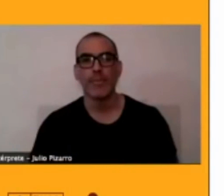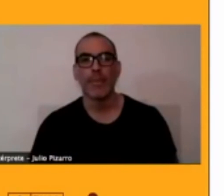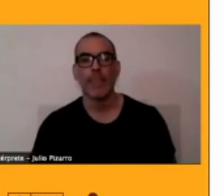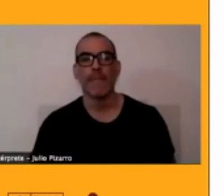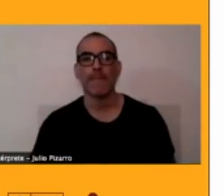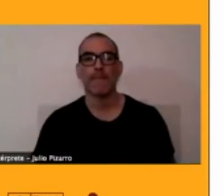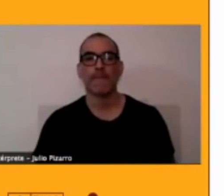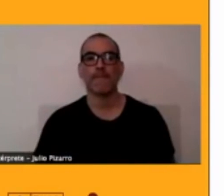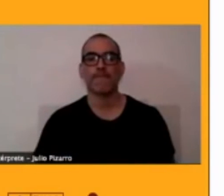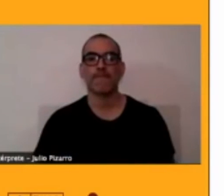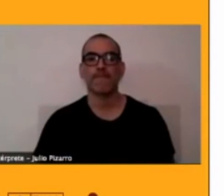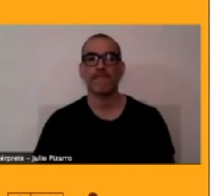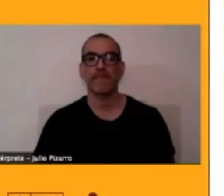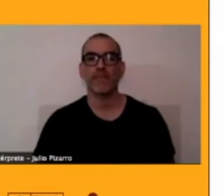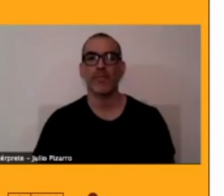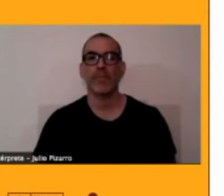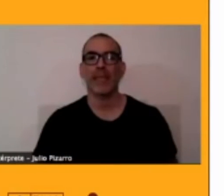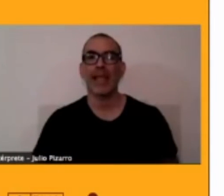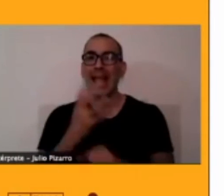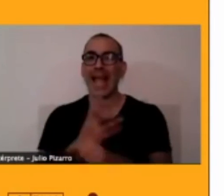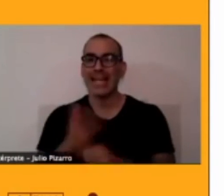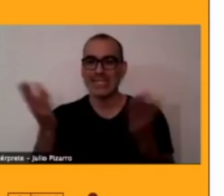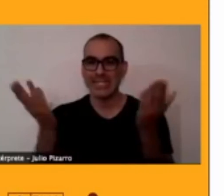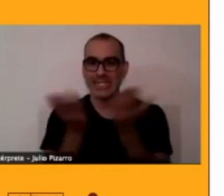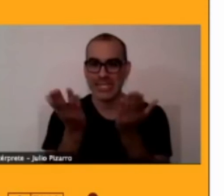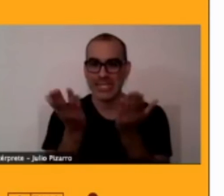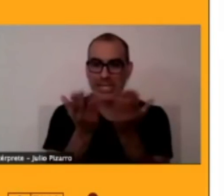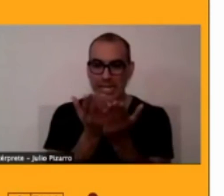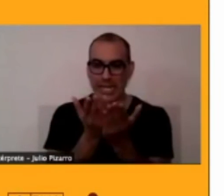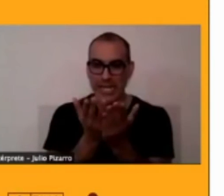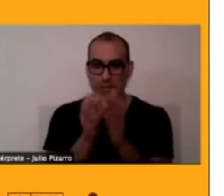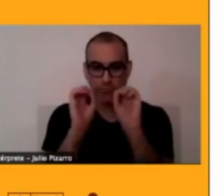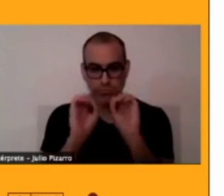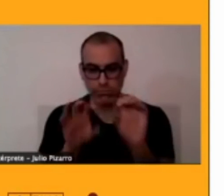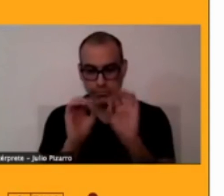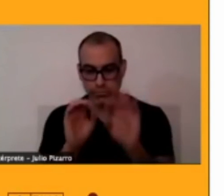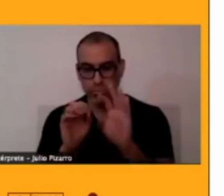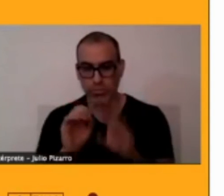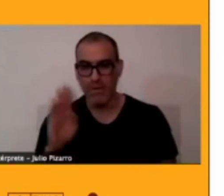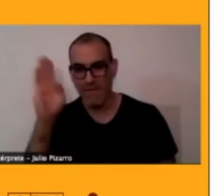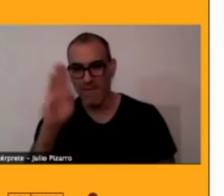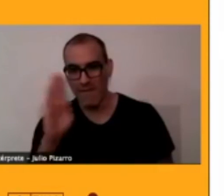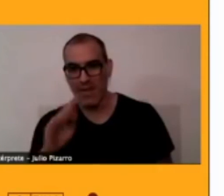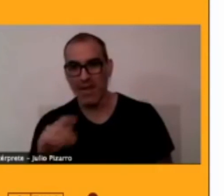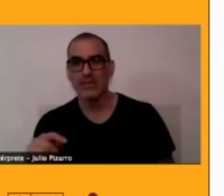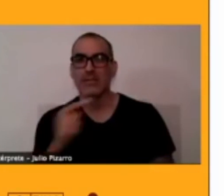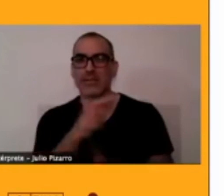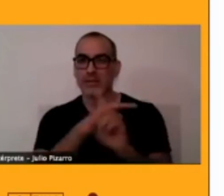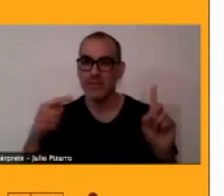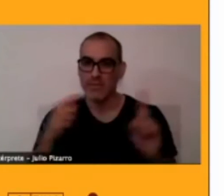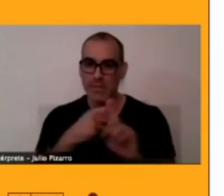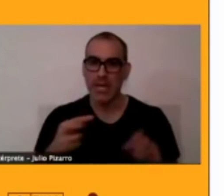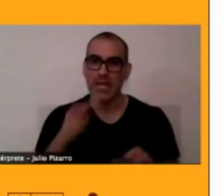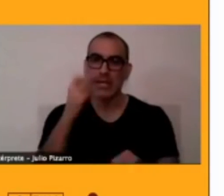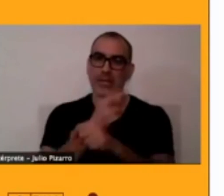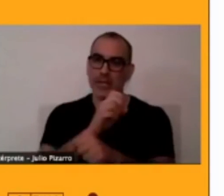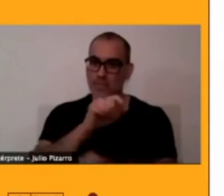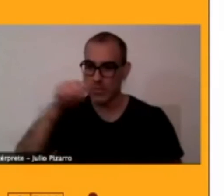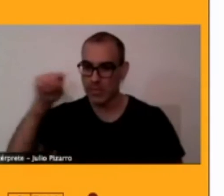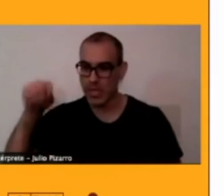hay clases en educación básica y media como ya les mencioné en San Pedro de Atacama hay libros de texto